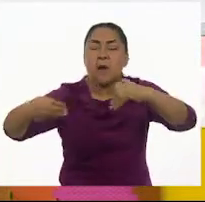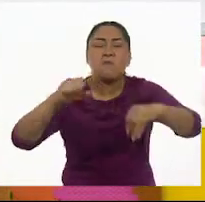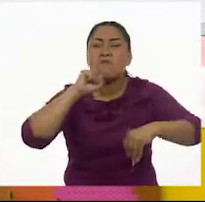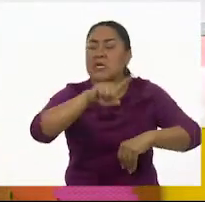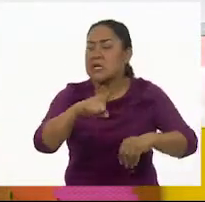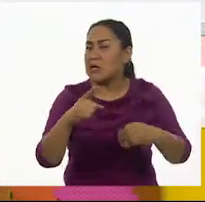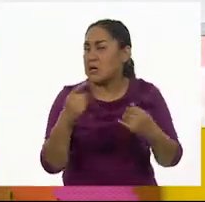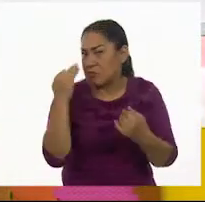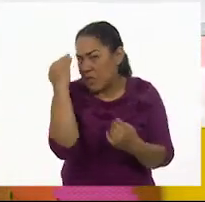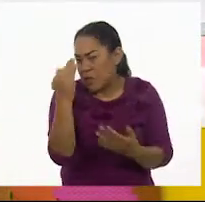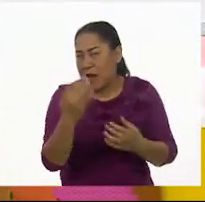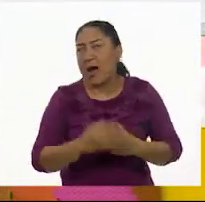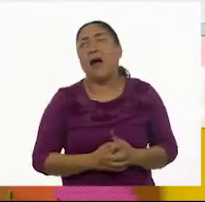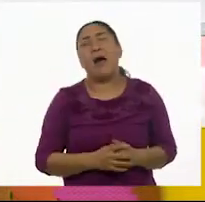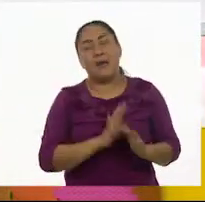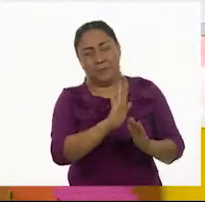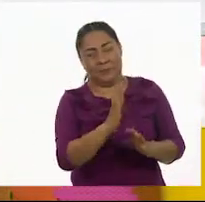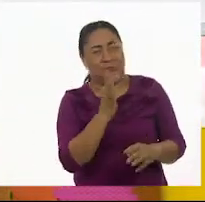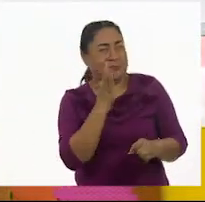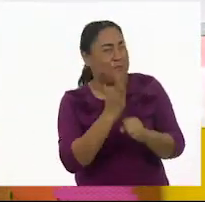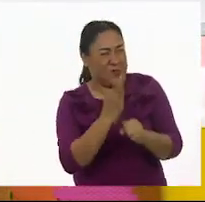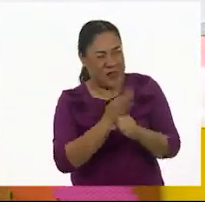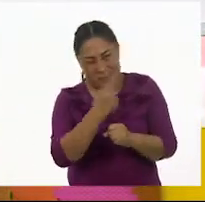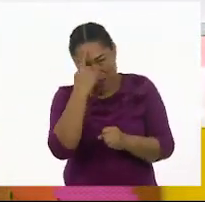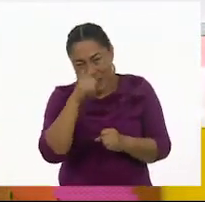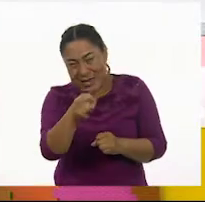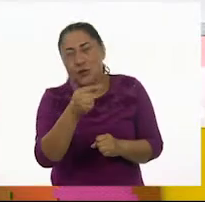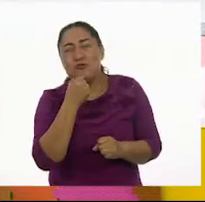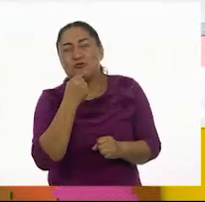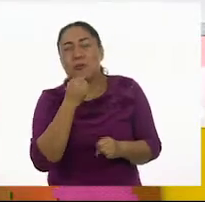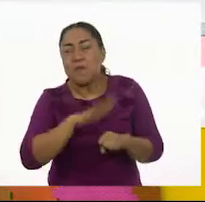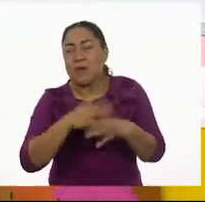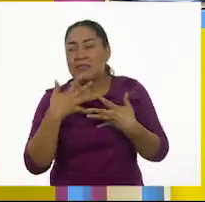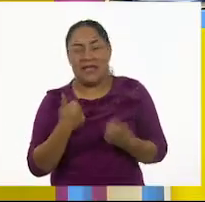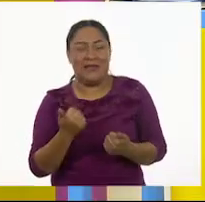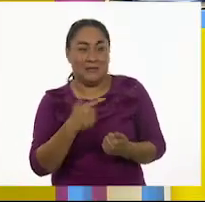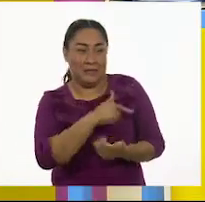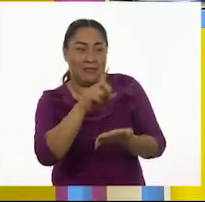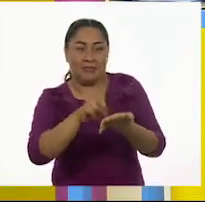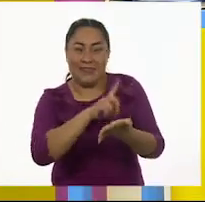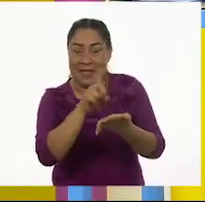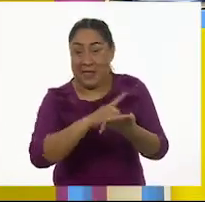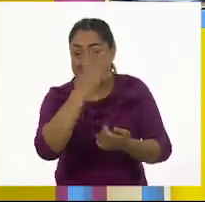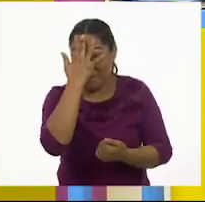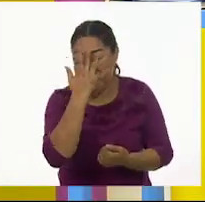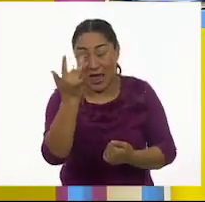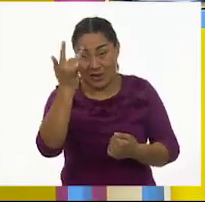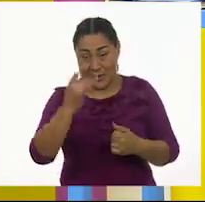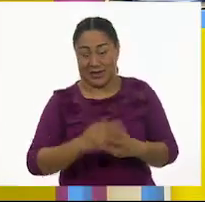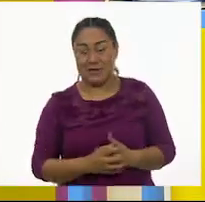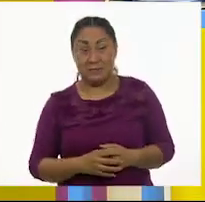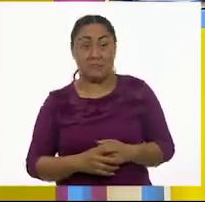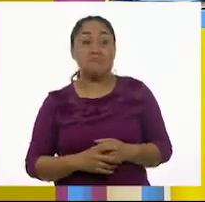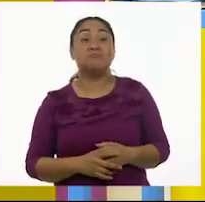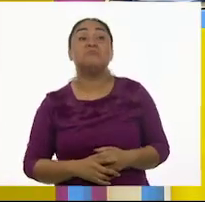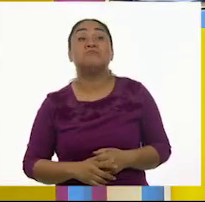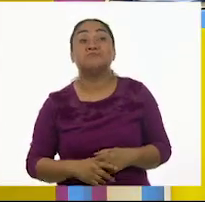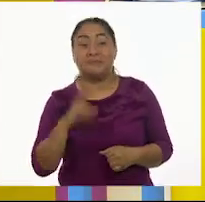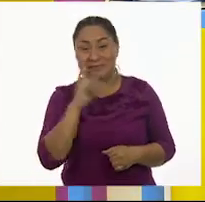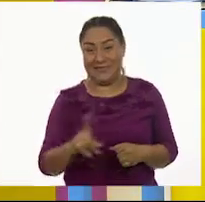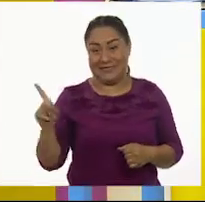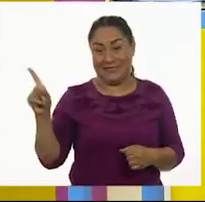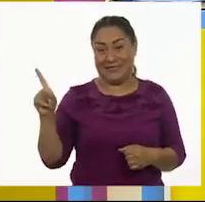pero para que los niños la vean, ¿te parece si con ayuda de tu diccionario mágico... No es un diccionario mágico, es que ellos no lo saben, pero... que agarrar y...